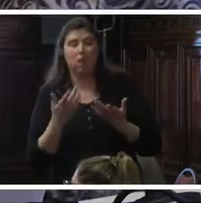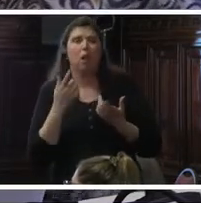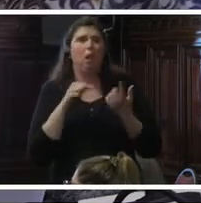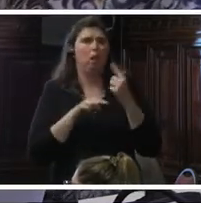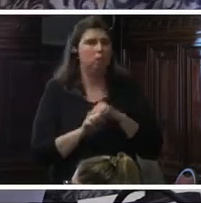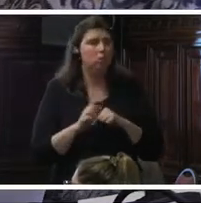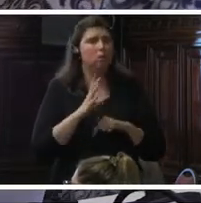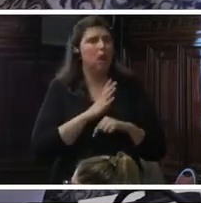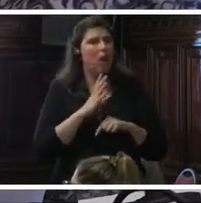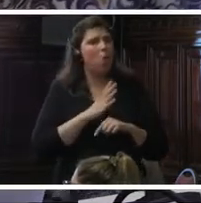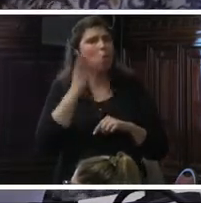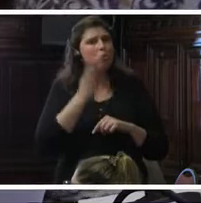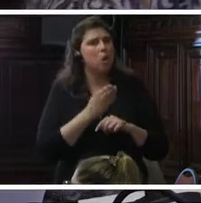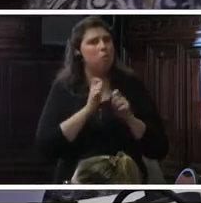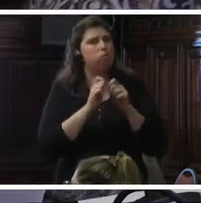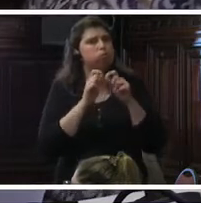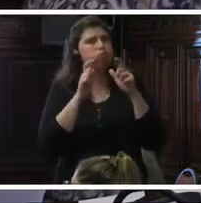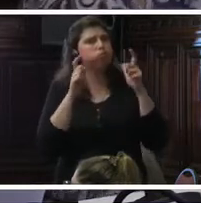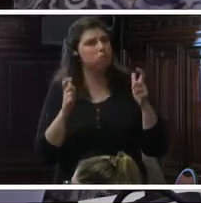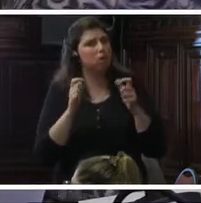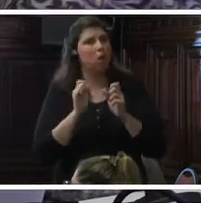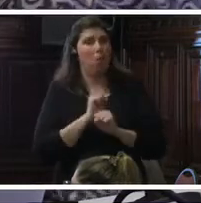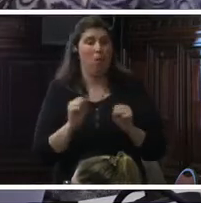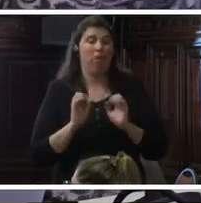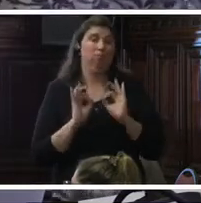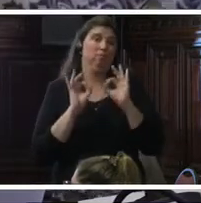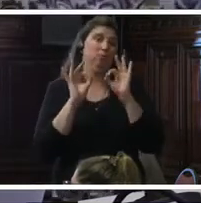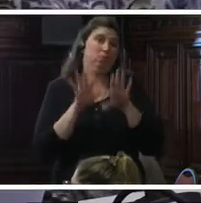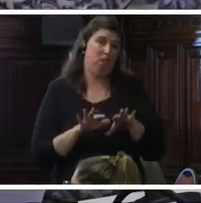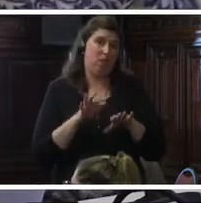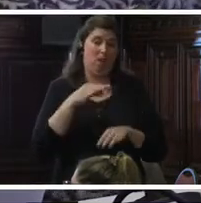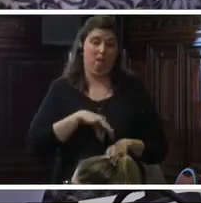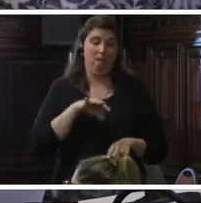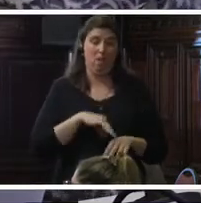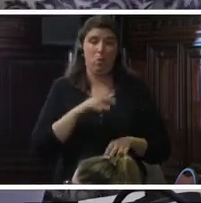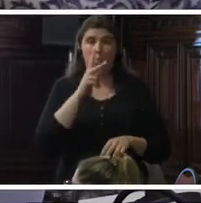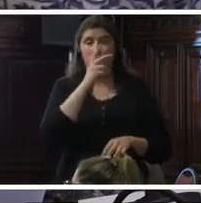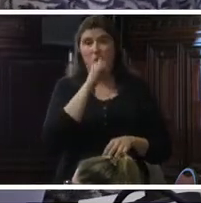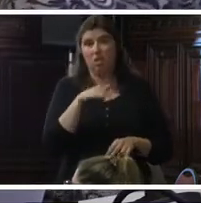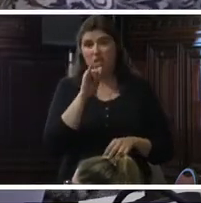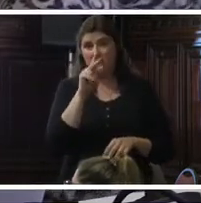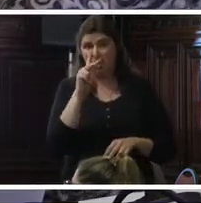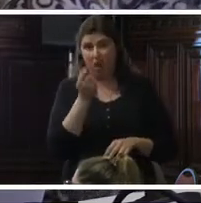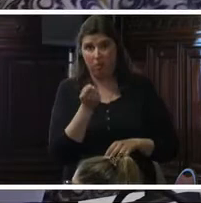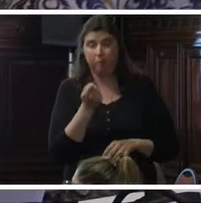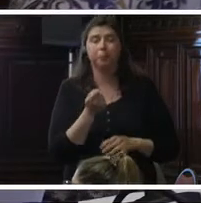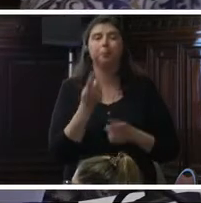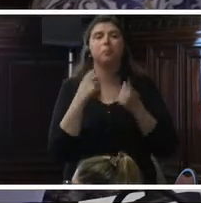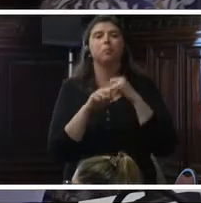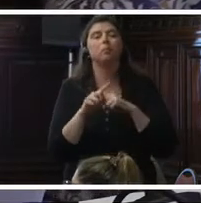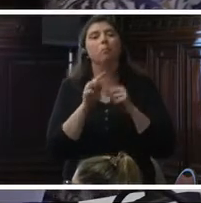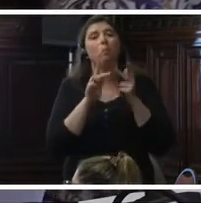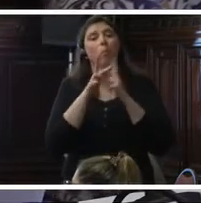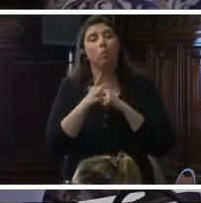altísimo riesgo de ser o contraer la infección o el virus del SICA. Como se mencionó, existen políticas